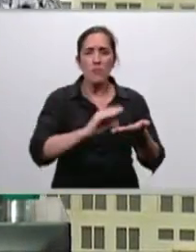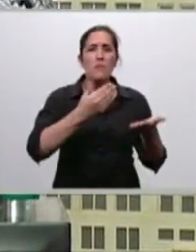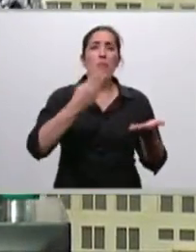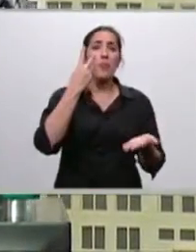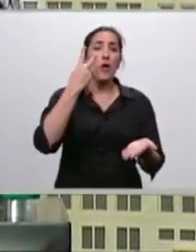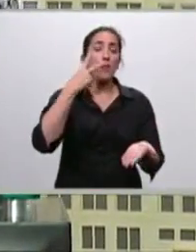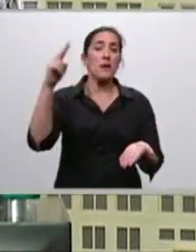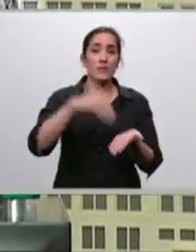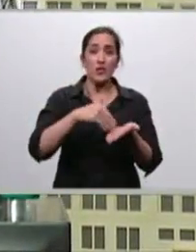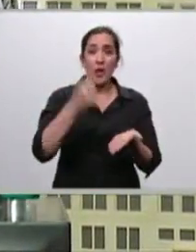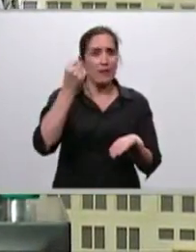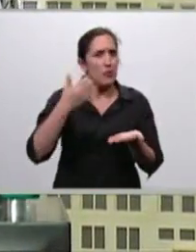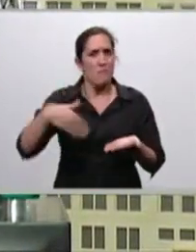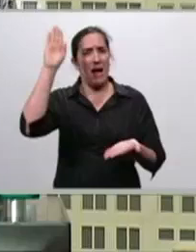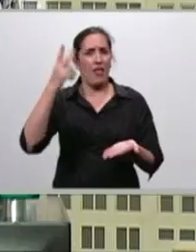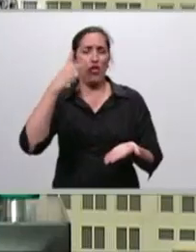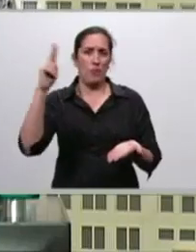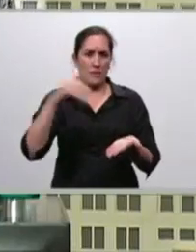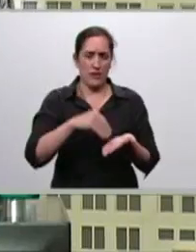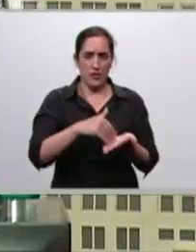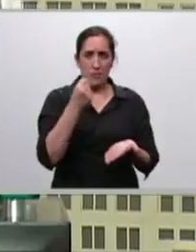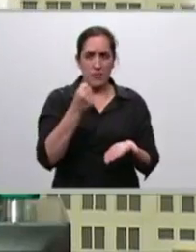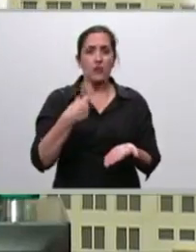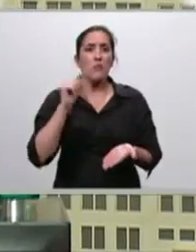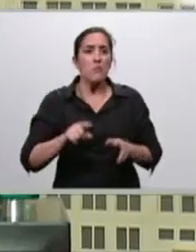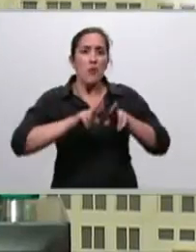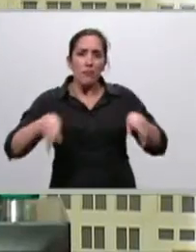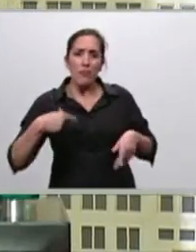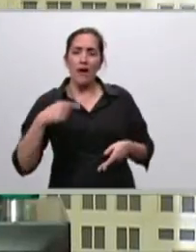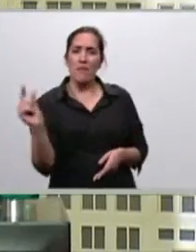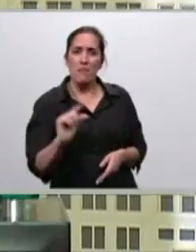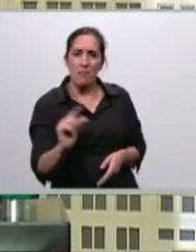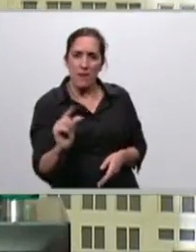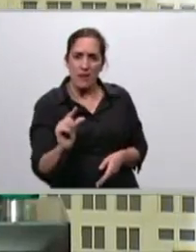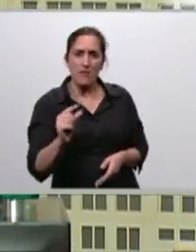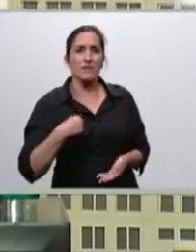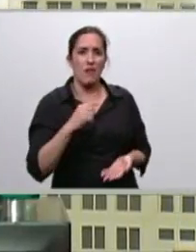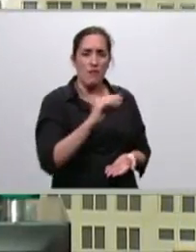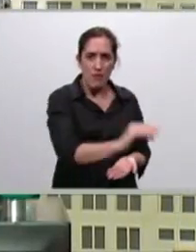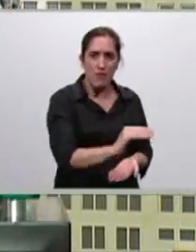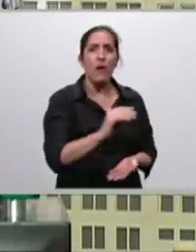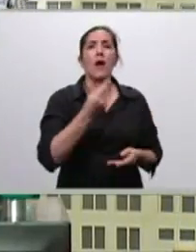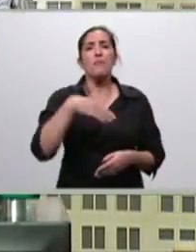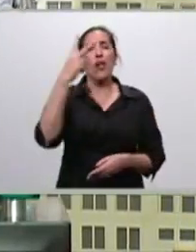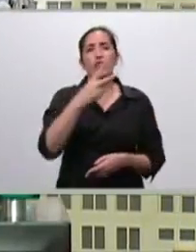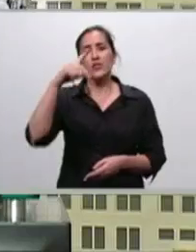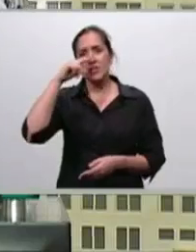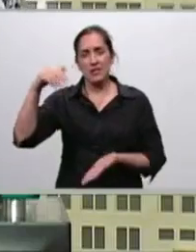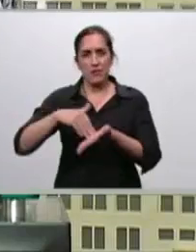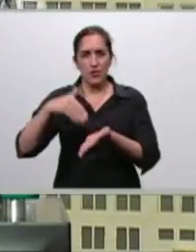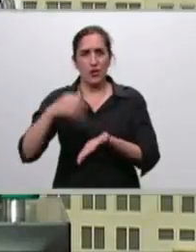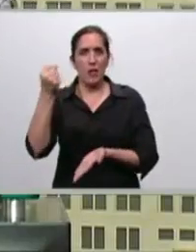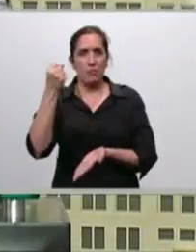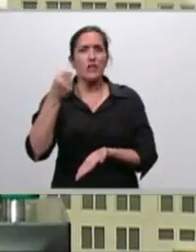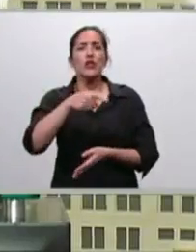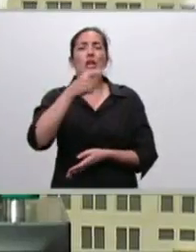solamente en el plan de leasing y de préstamos y más de 170 millones en materia de bonificación